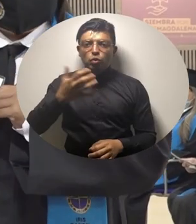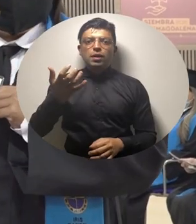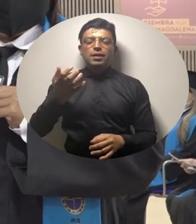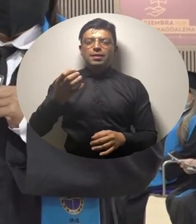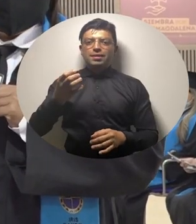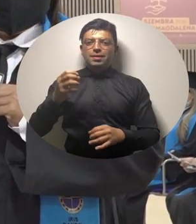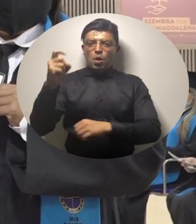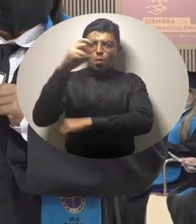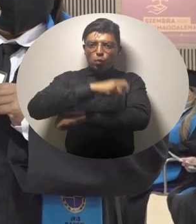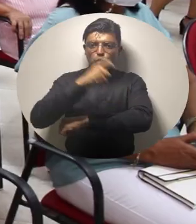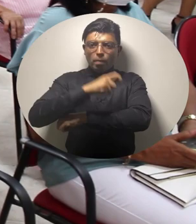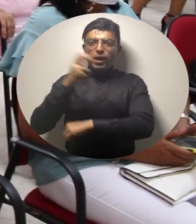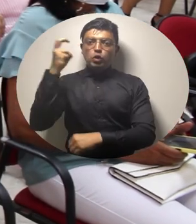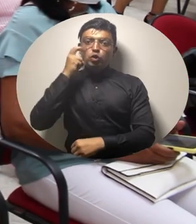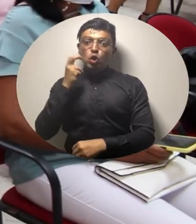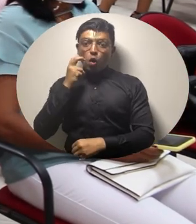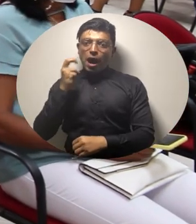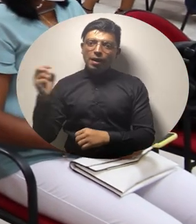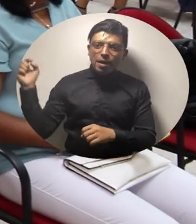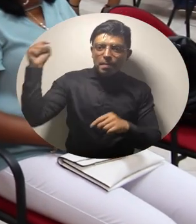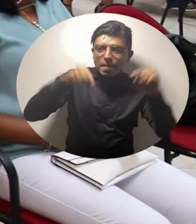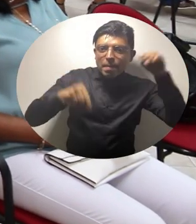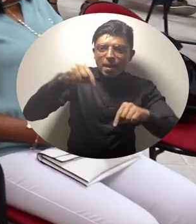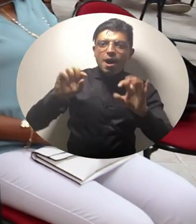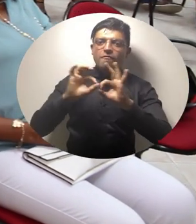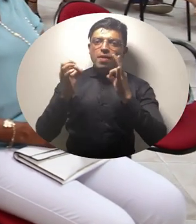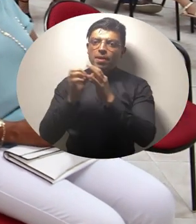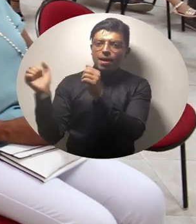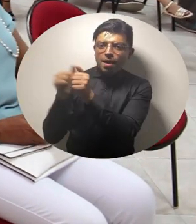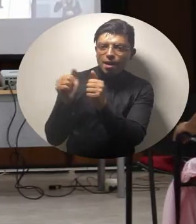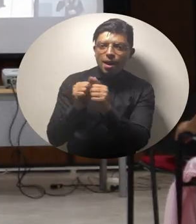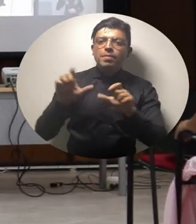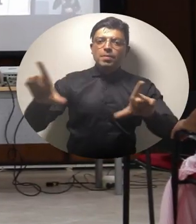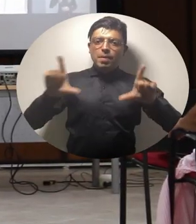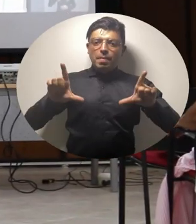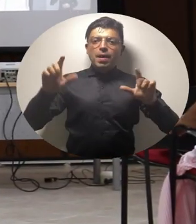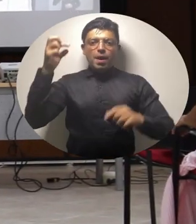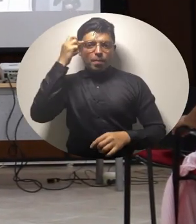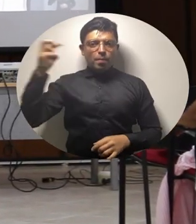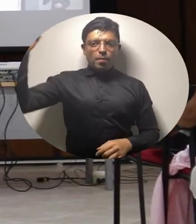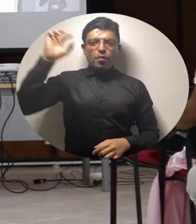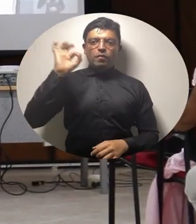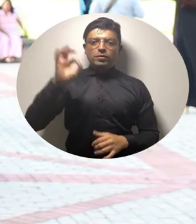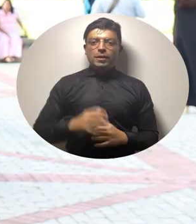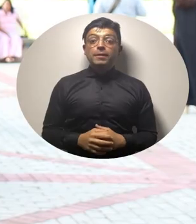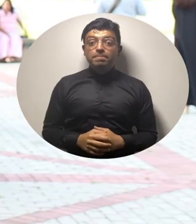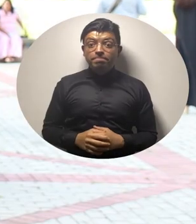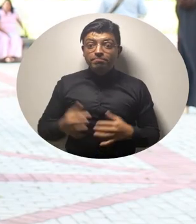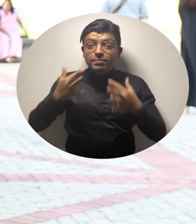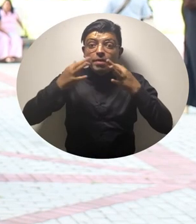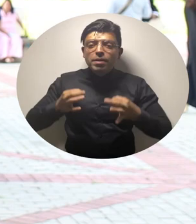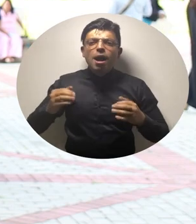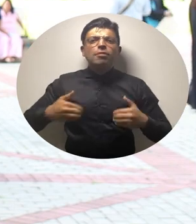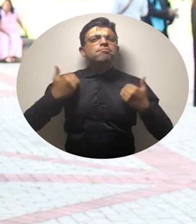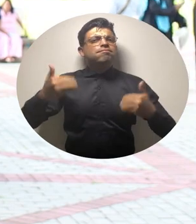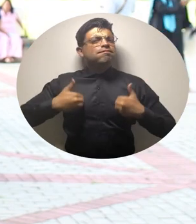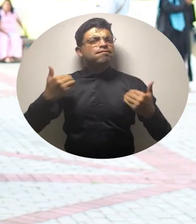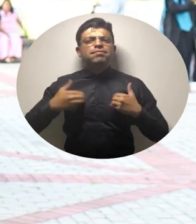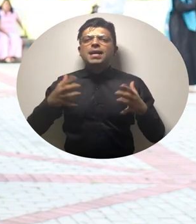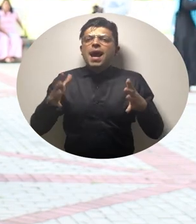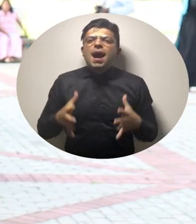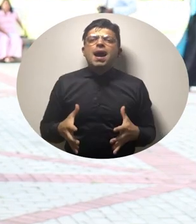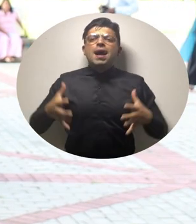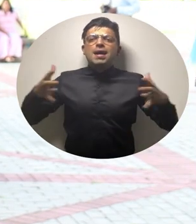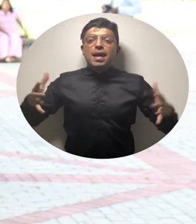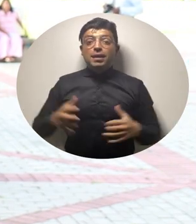Putumayo y Chocó, llegaron acompañados de sus familiares para recibir sus títulos profesionales. La verdad que es una satisfacción